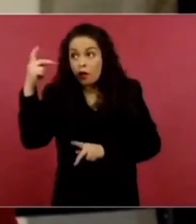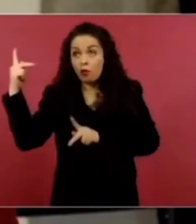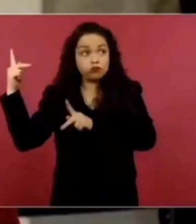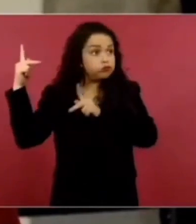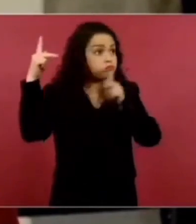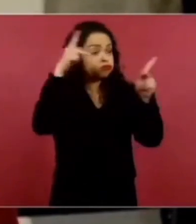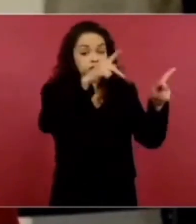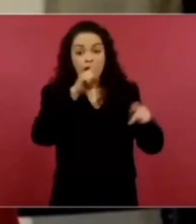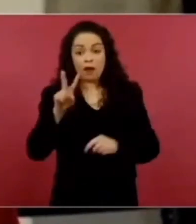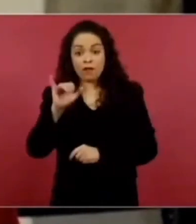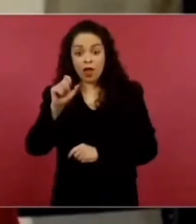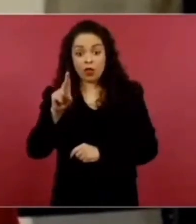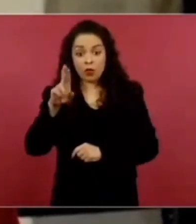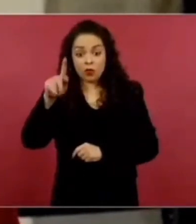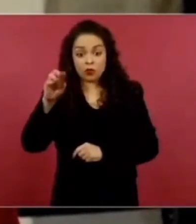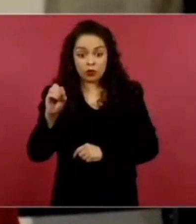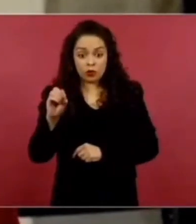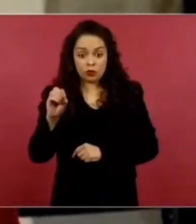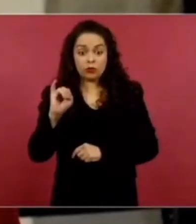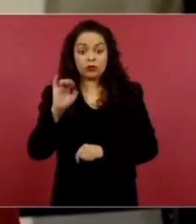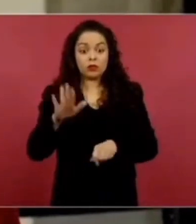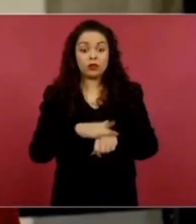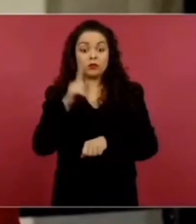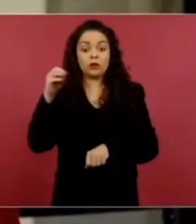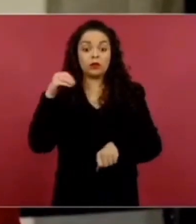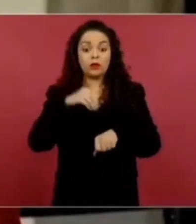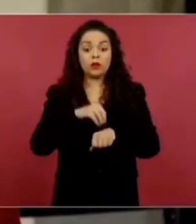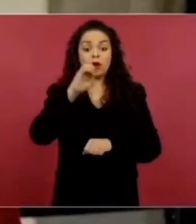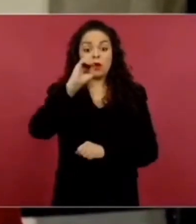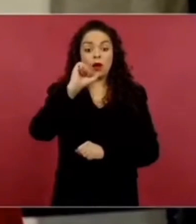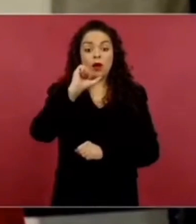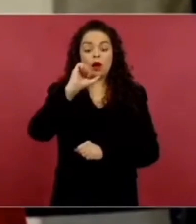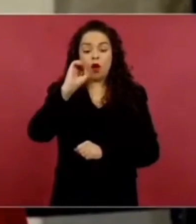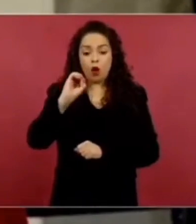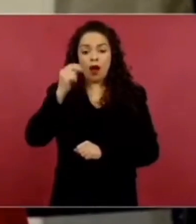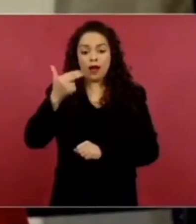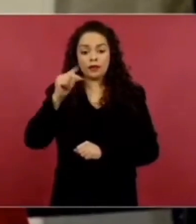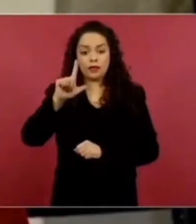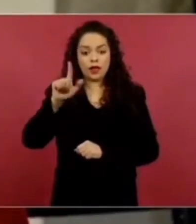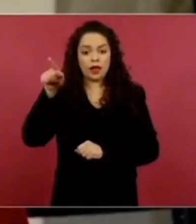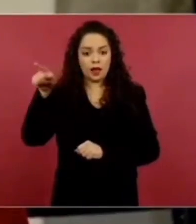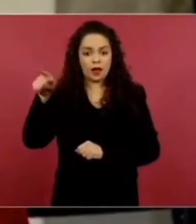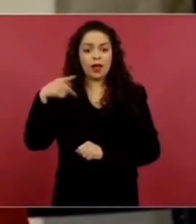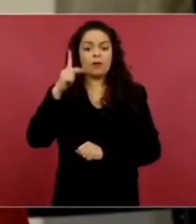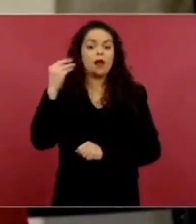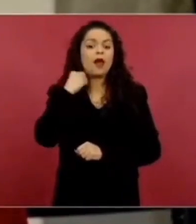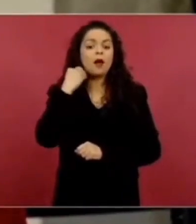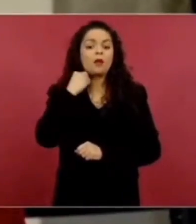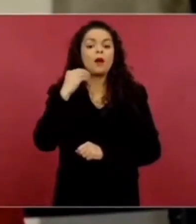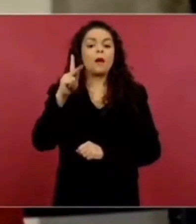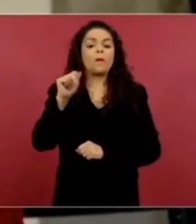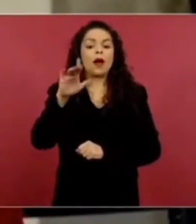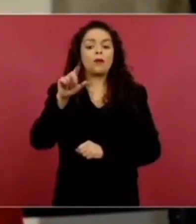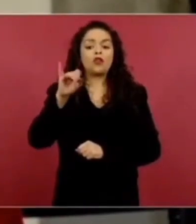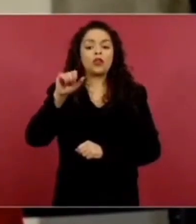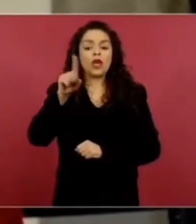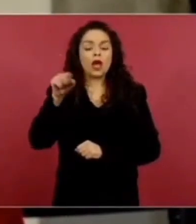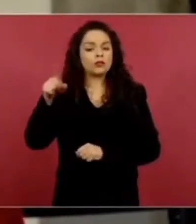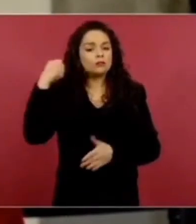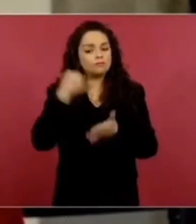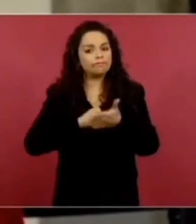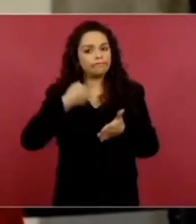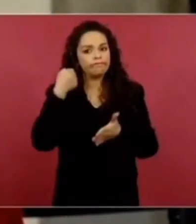si es que está OHL aliática pero el abogado Pablo Díez Gargari ha peleado y ha